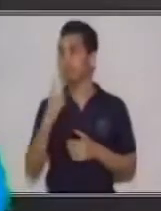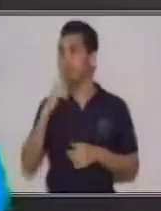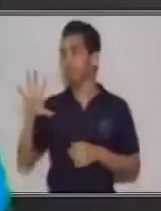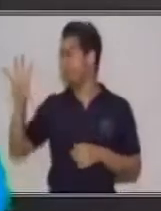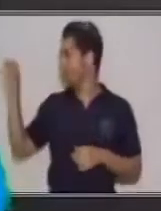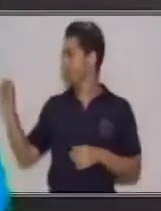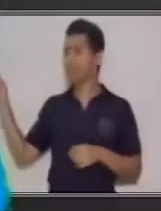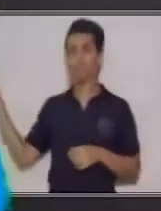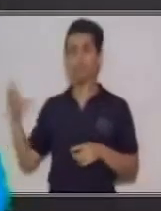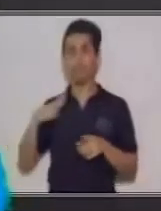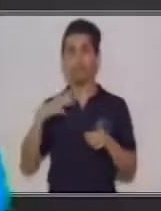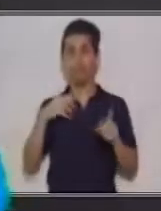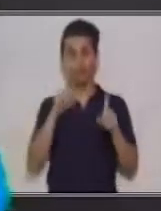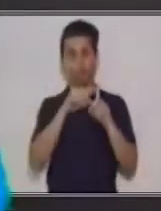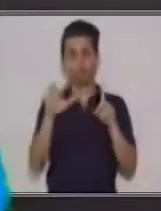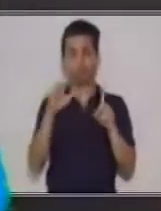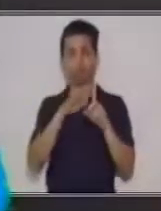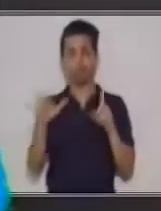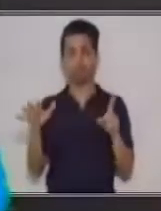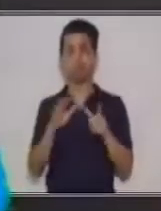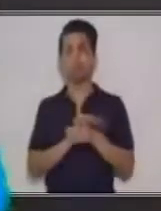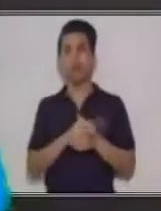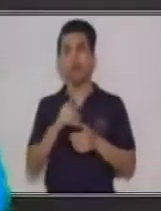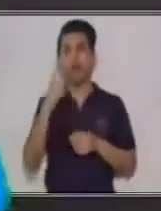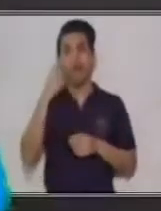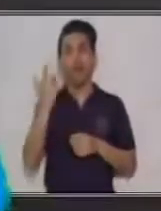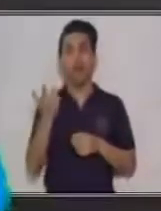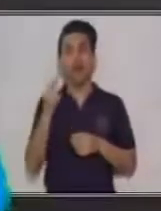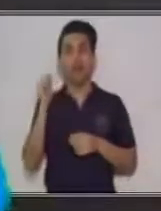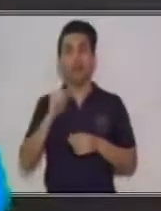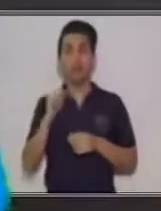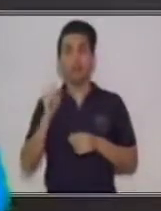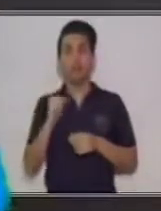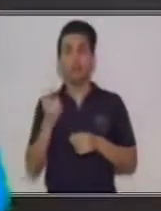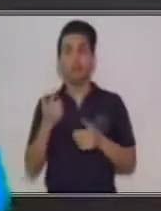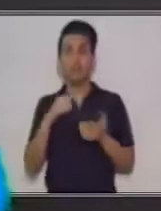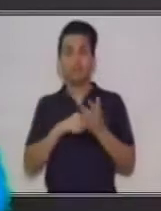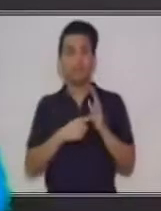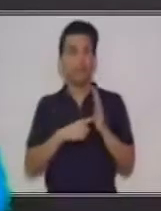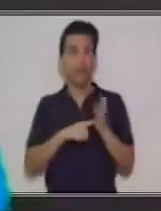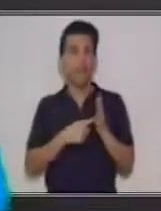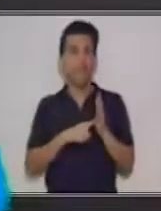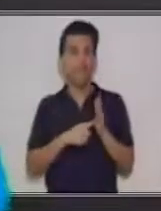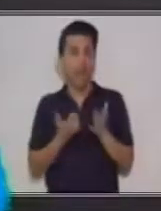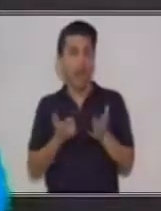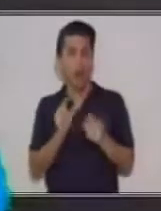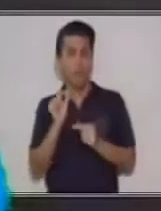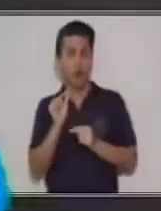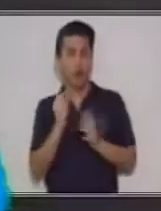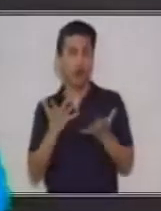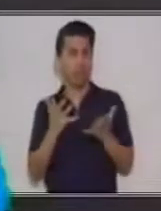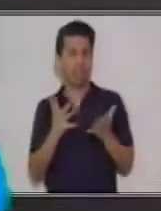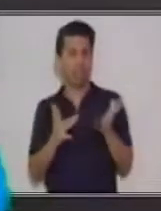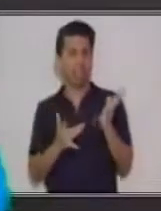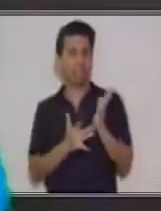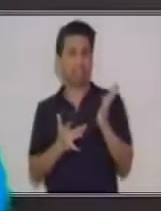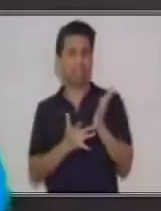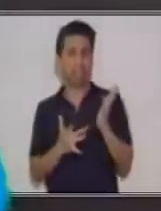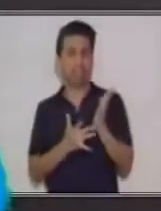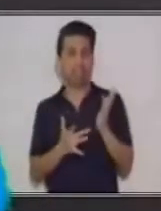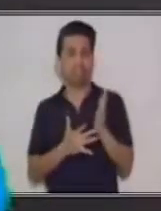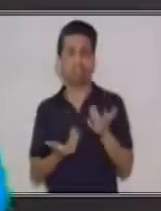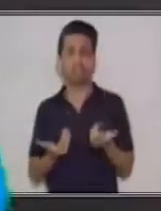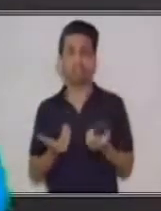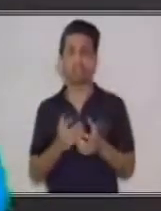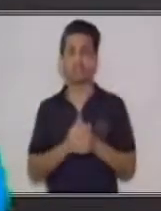probablemente estarán determinando que es un significado un poco técnico. Pero veamos